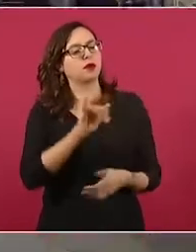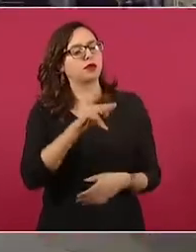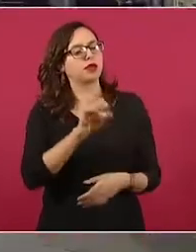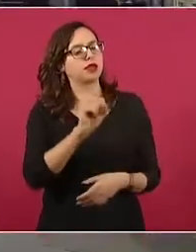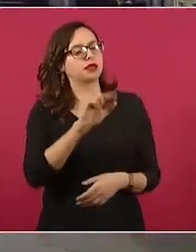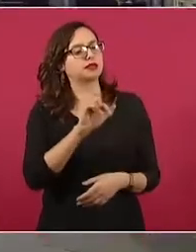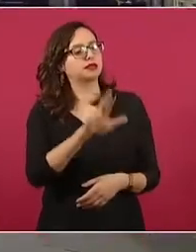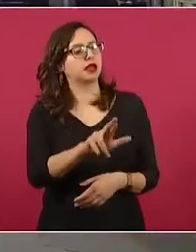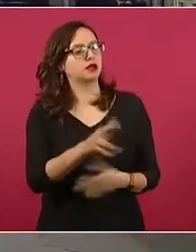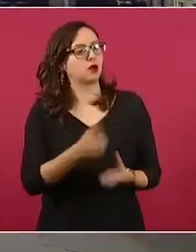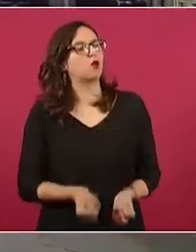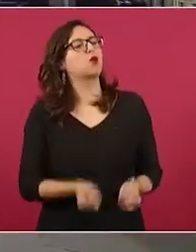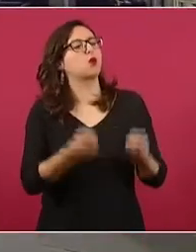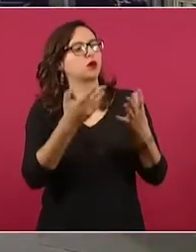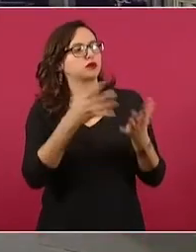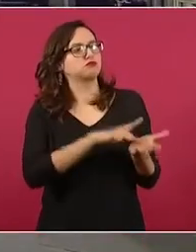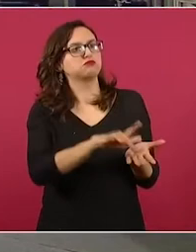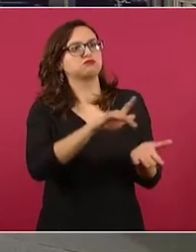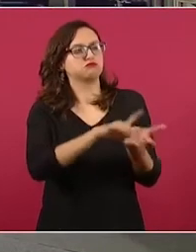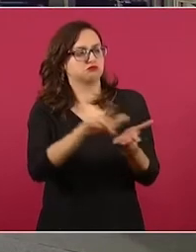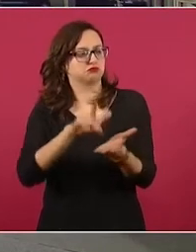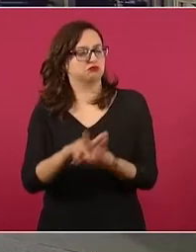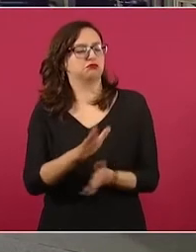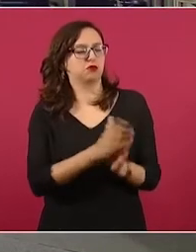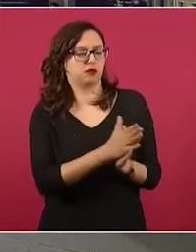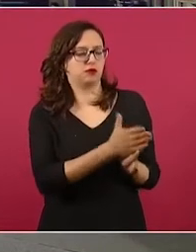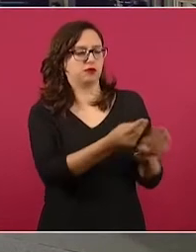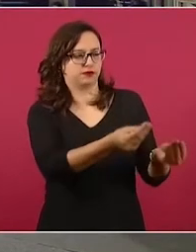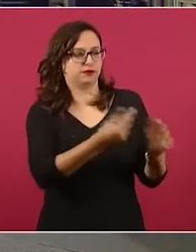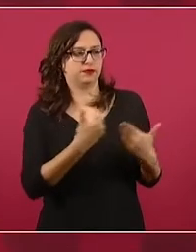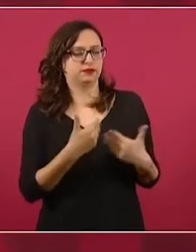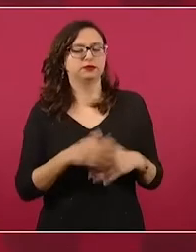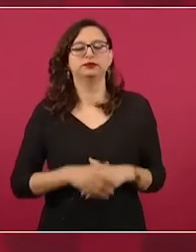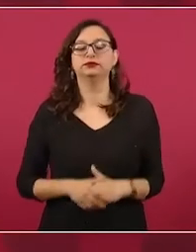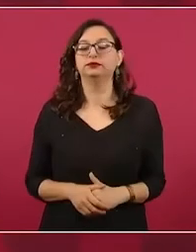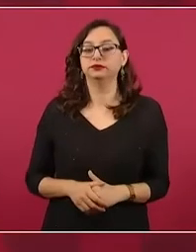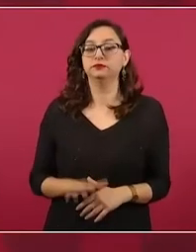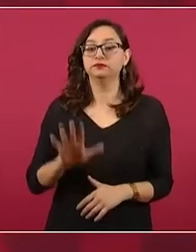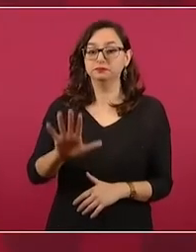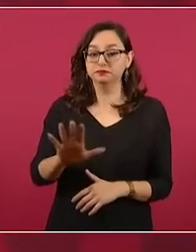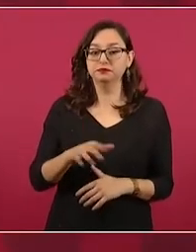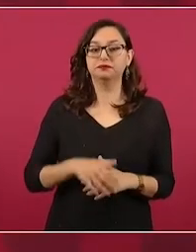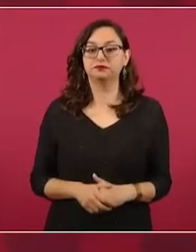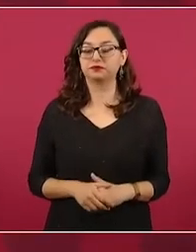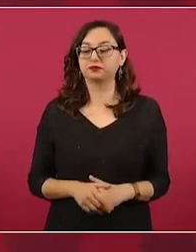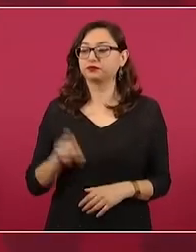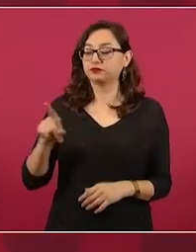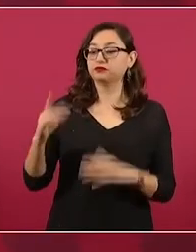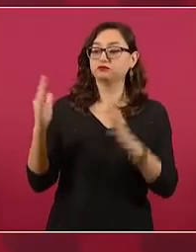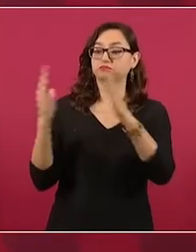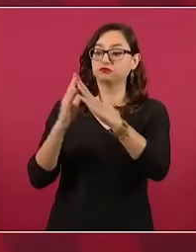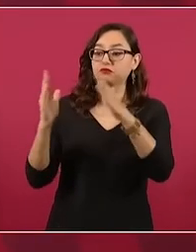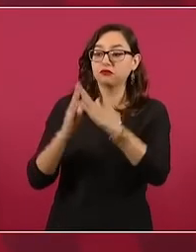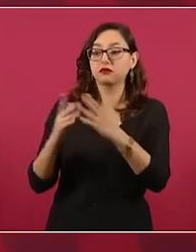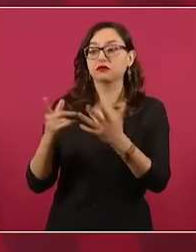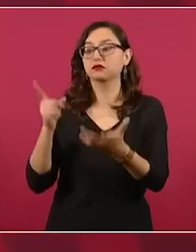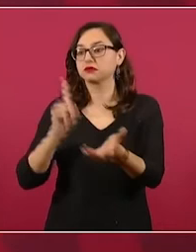a una casa de Oaxaca, a un hogar, si no llega un apoyo a adulto mayor llega